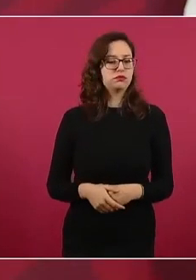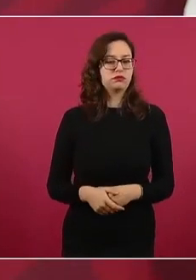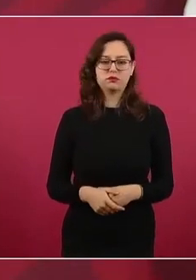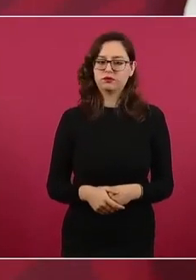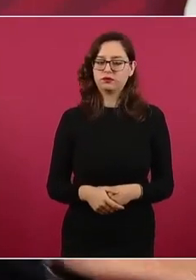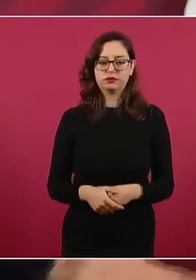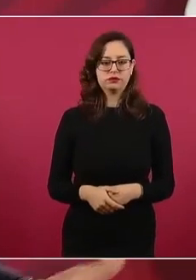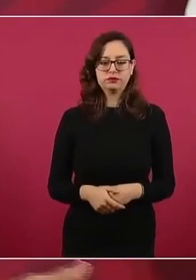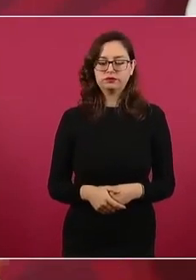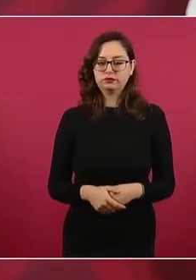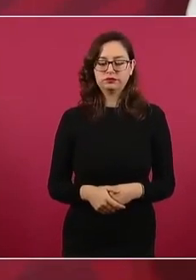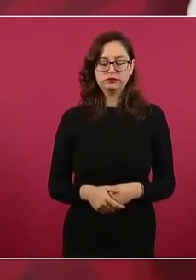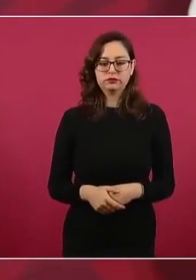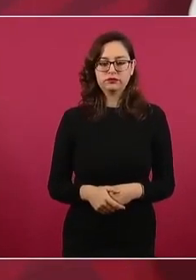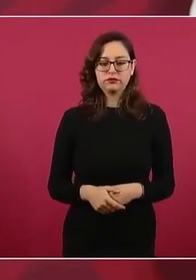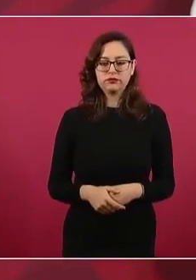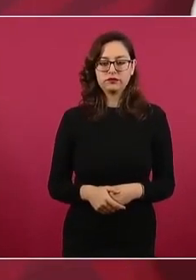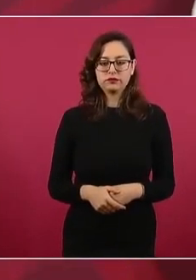si la gente